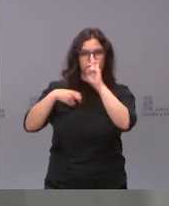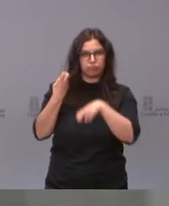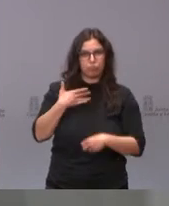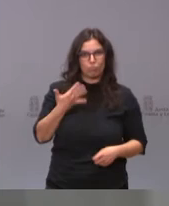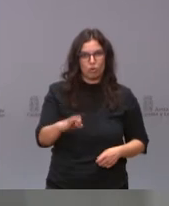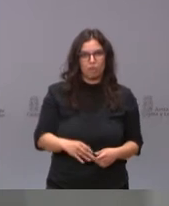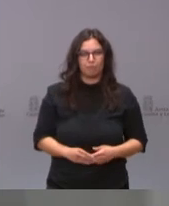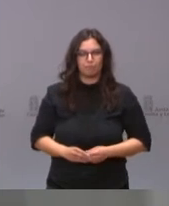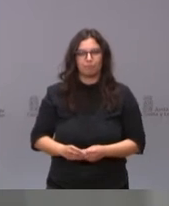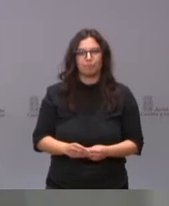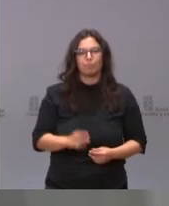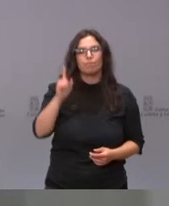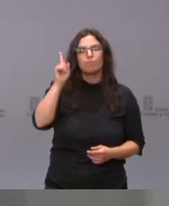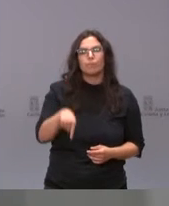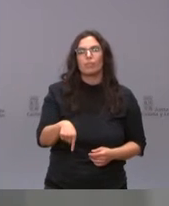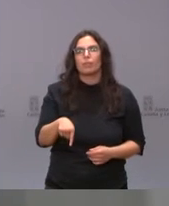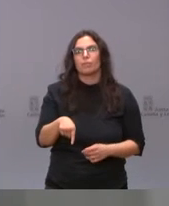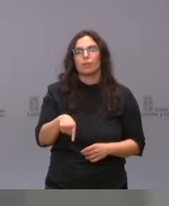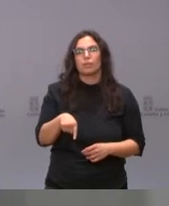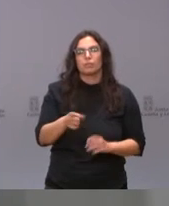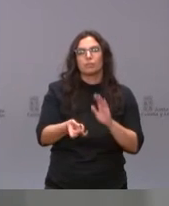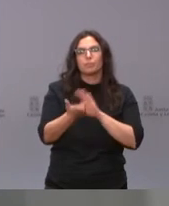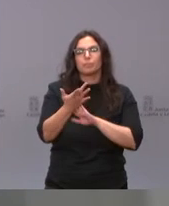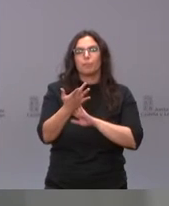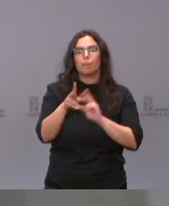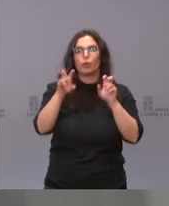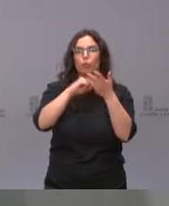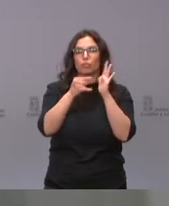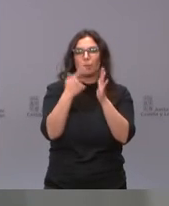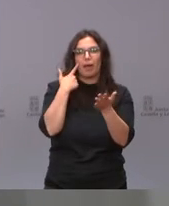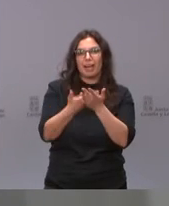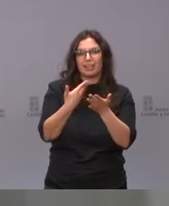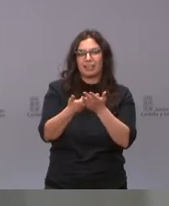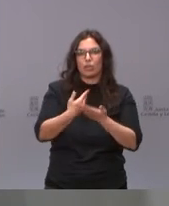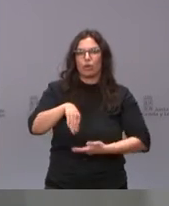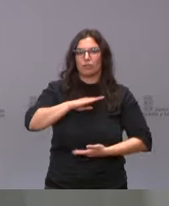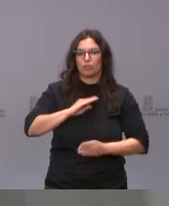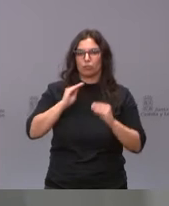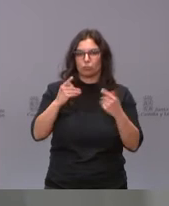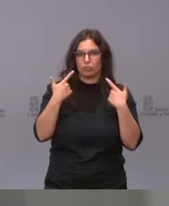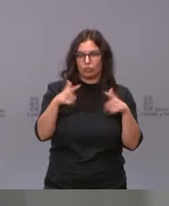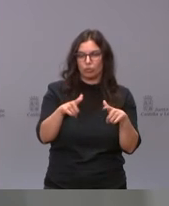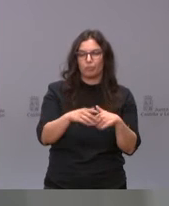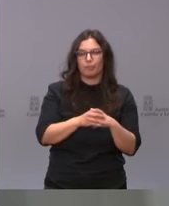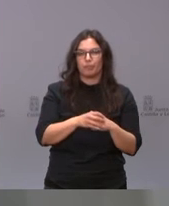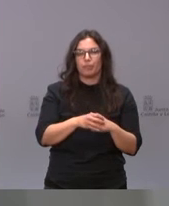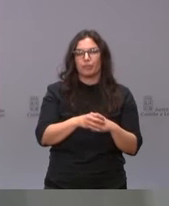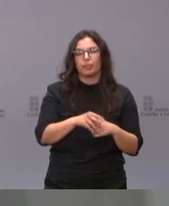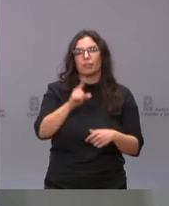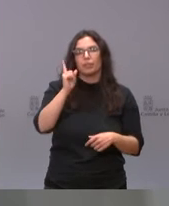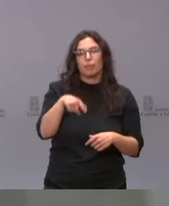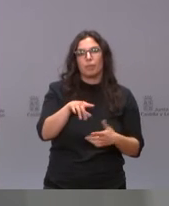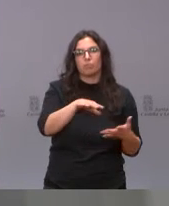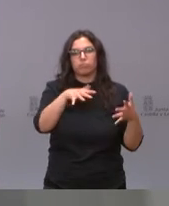también para desarrollar nuevos sistemas de acreditación de las competencias en el sector, también para implantar